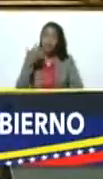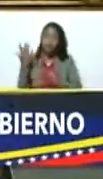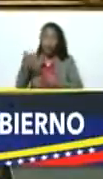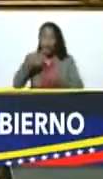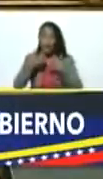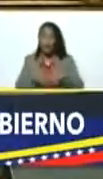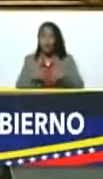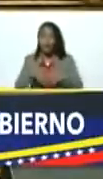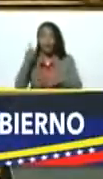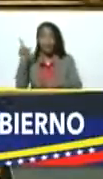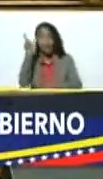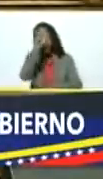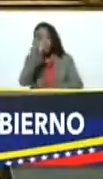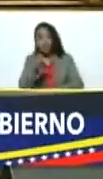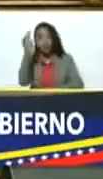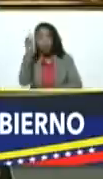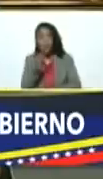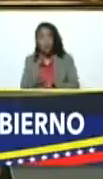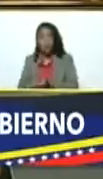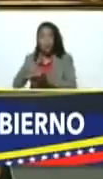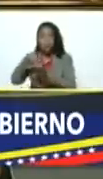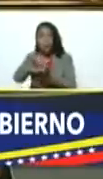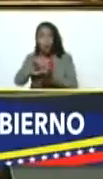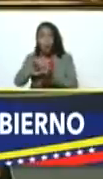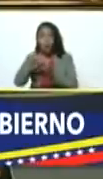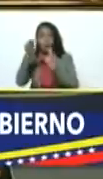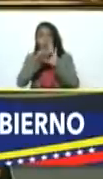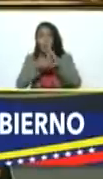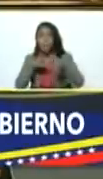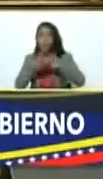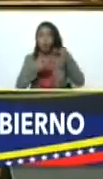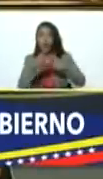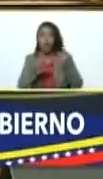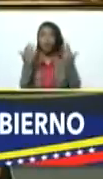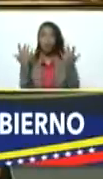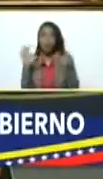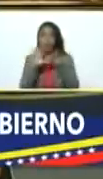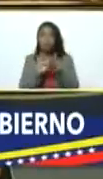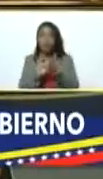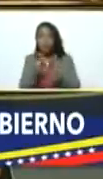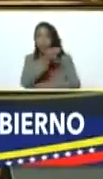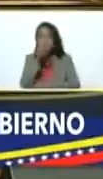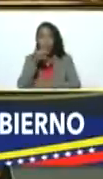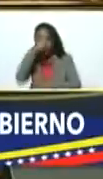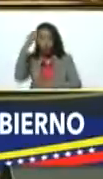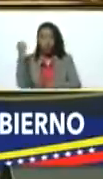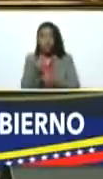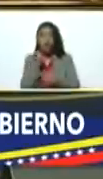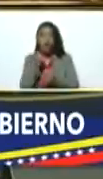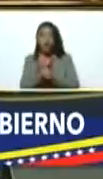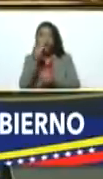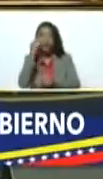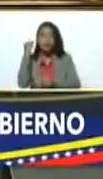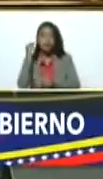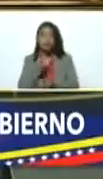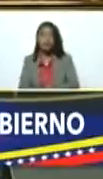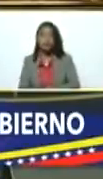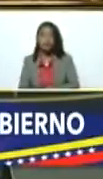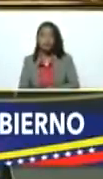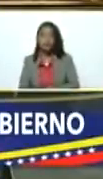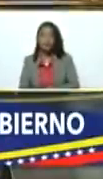empresas de Guayana se han levantado a nivel productivo de la mano eficiente de los trabajadores y trabajadoras